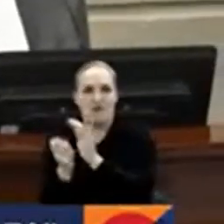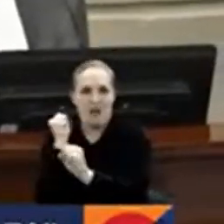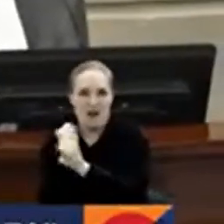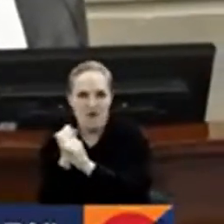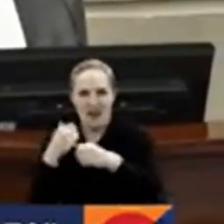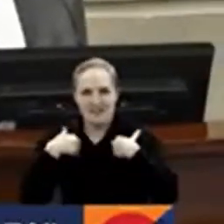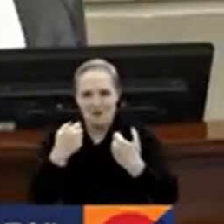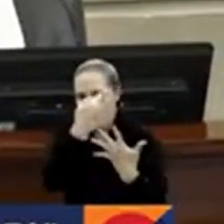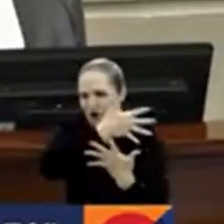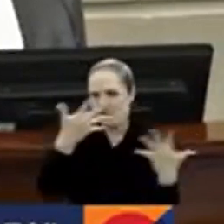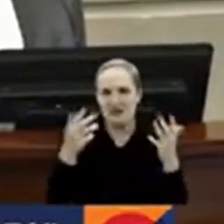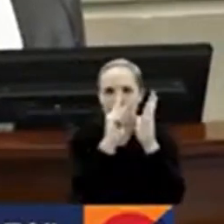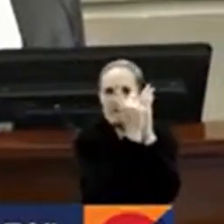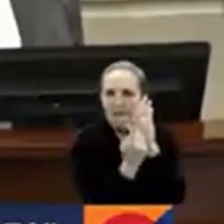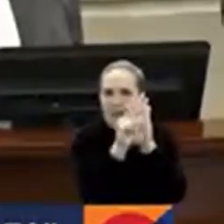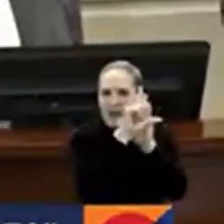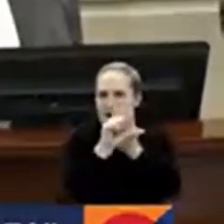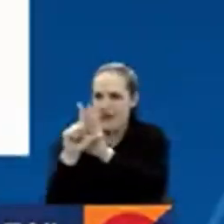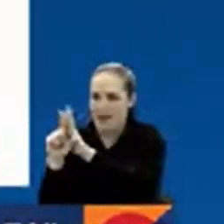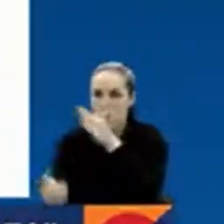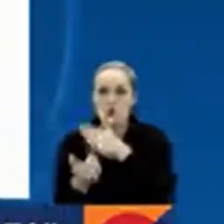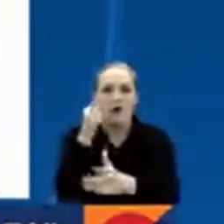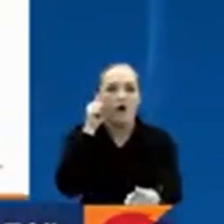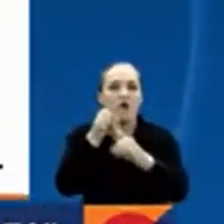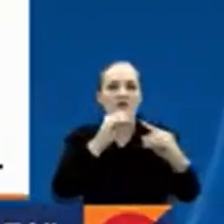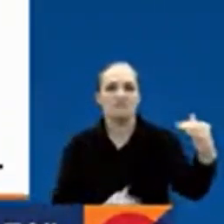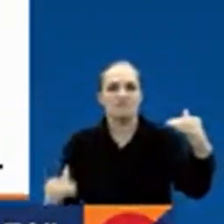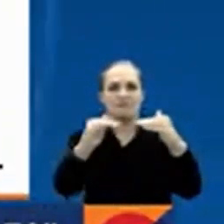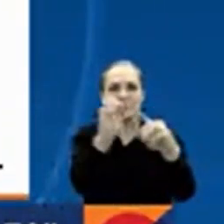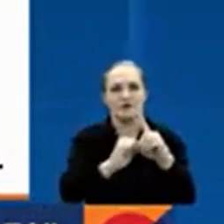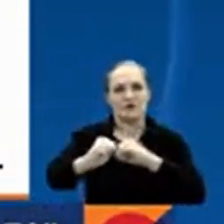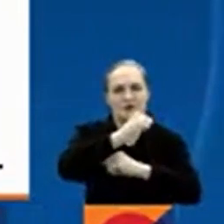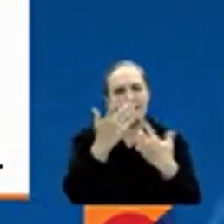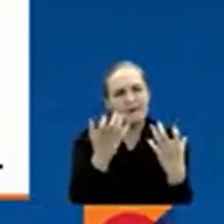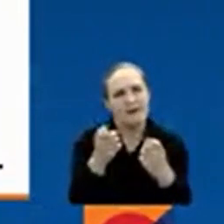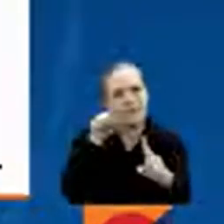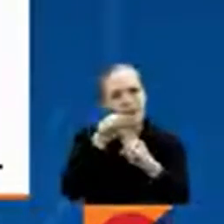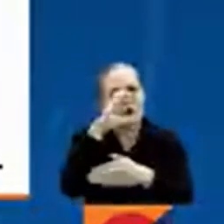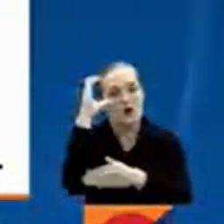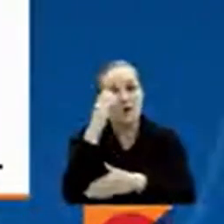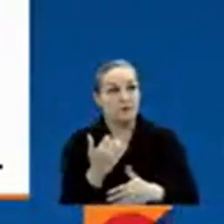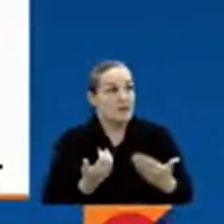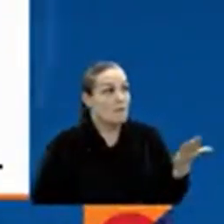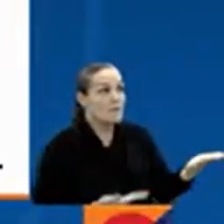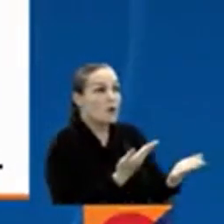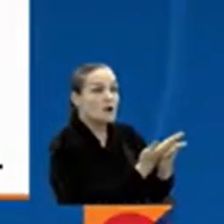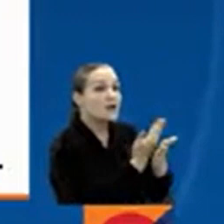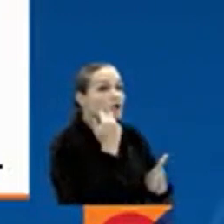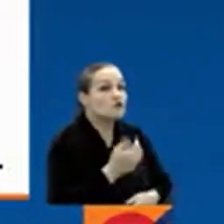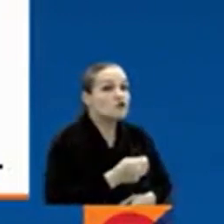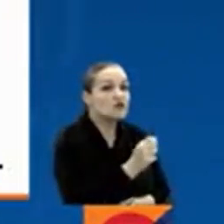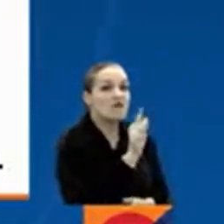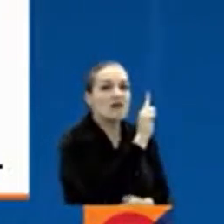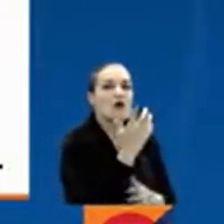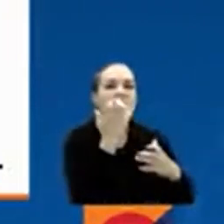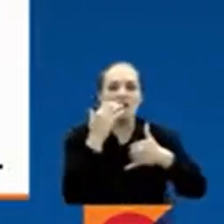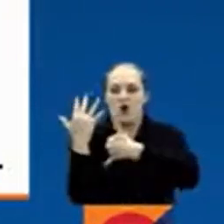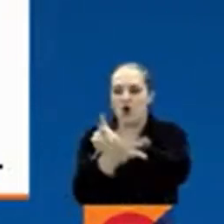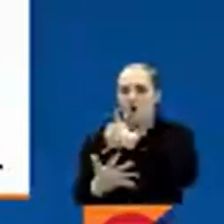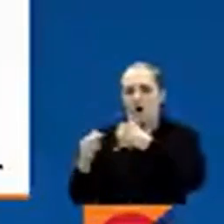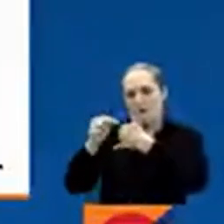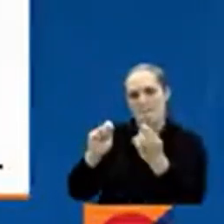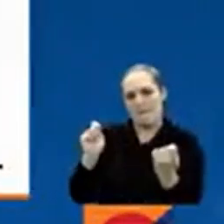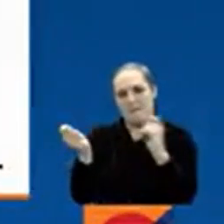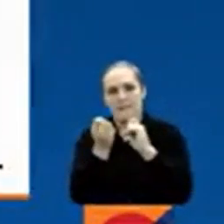dicho, lograr justicia social en el país. Las reformas que se presentarán al Congreso en febrero buscan cambiar el país, generar